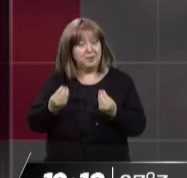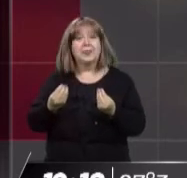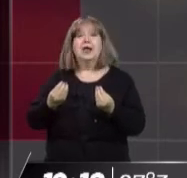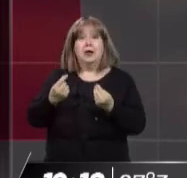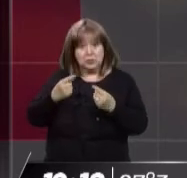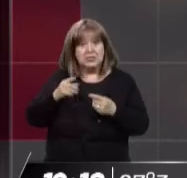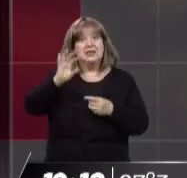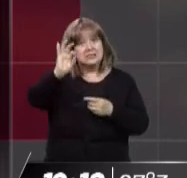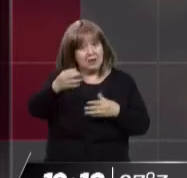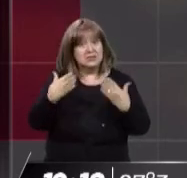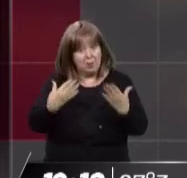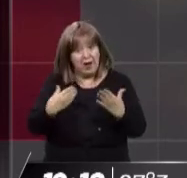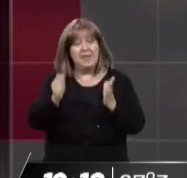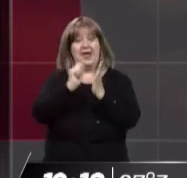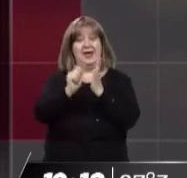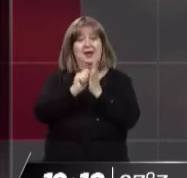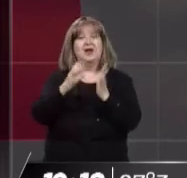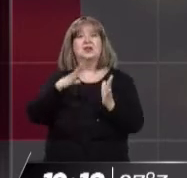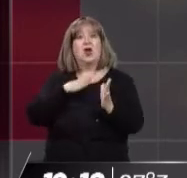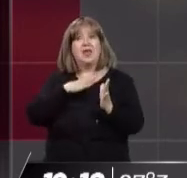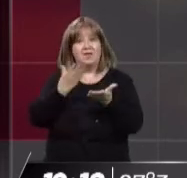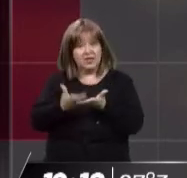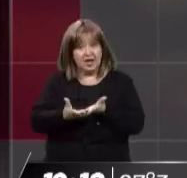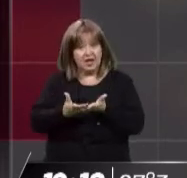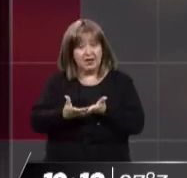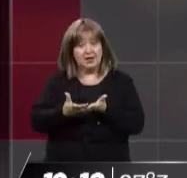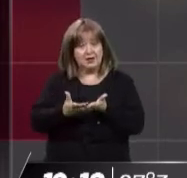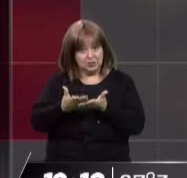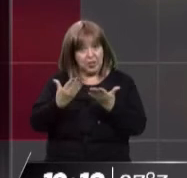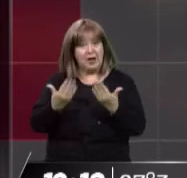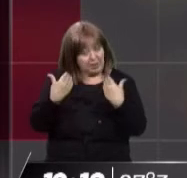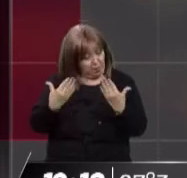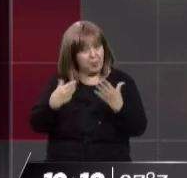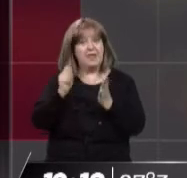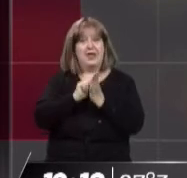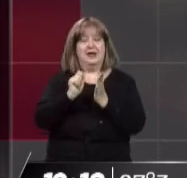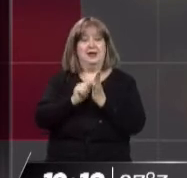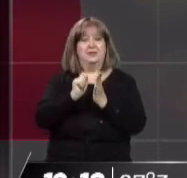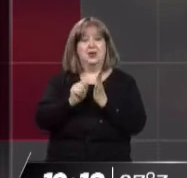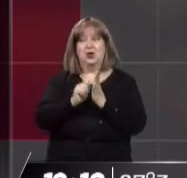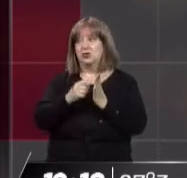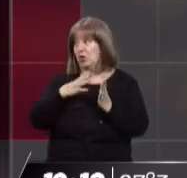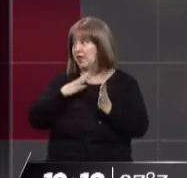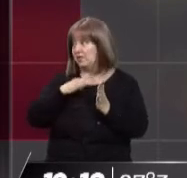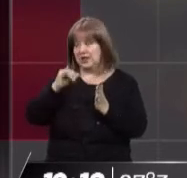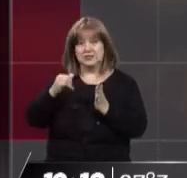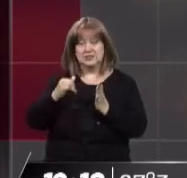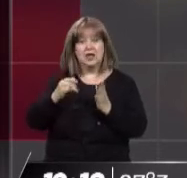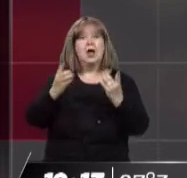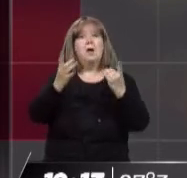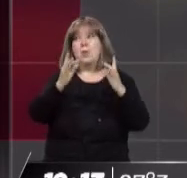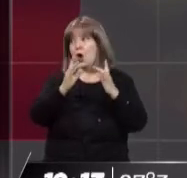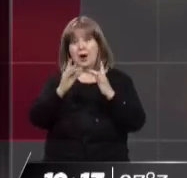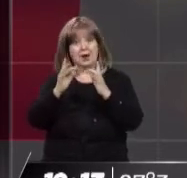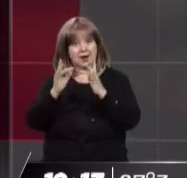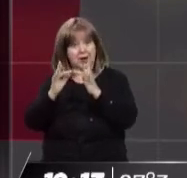se pueden inscribir para recibir los subsidios y creen que están en condiciones de recibirlos. Claro. ¿Todavía se puede hacer? Sí, sí, sí. Todavía se puede hacer. Por web, perdón.